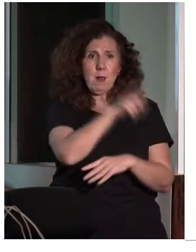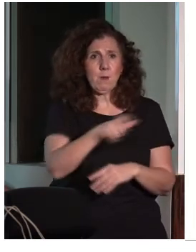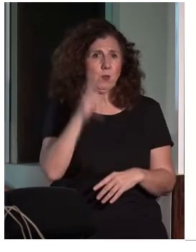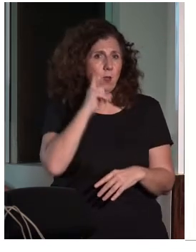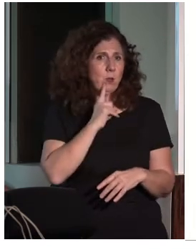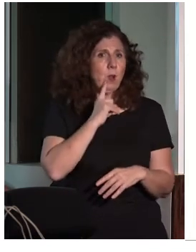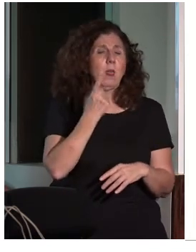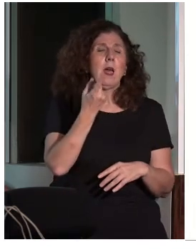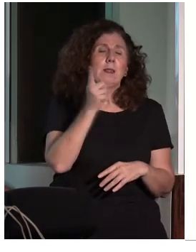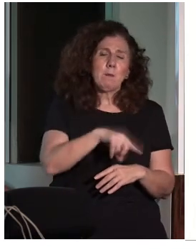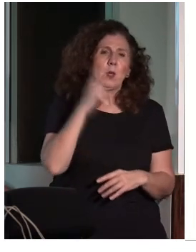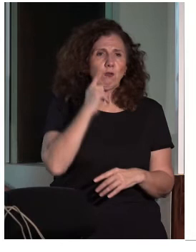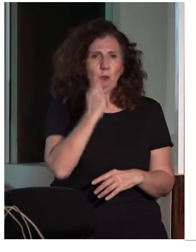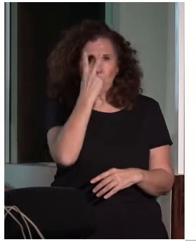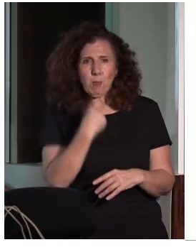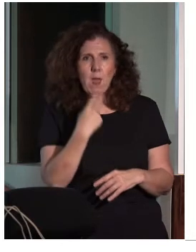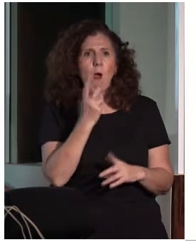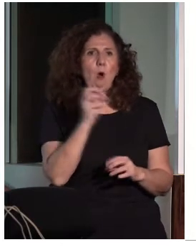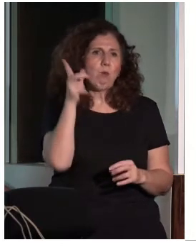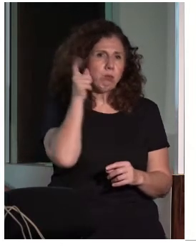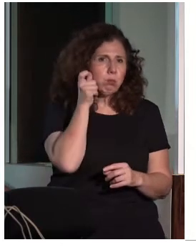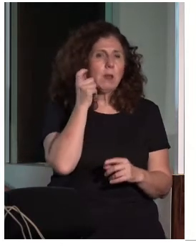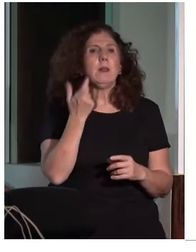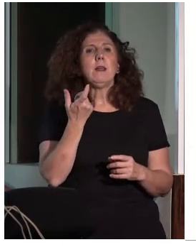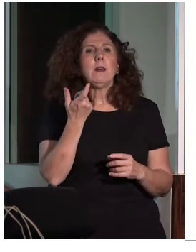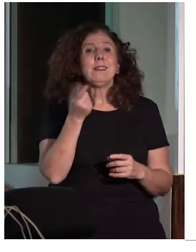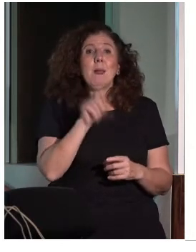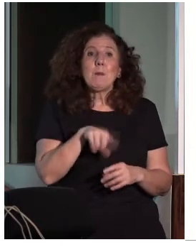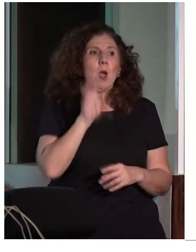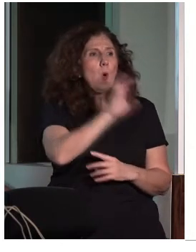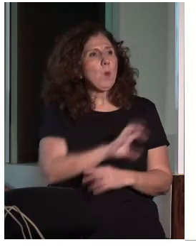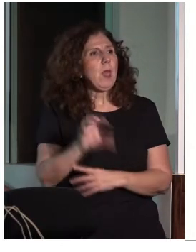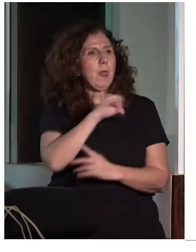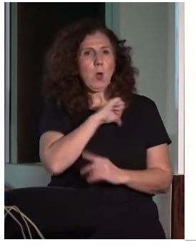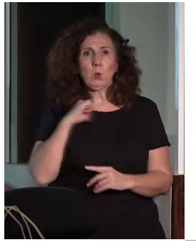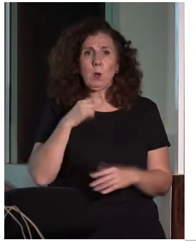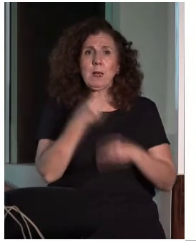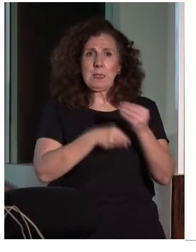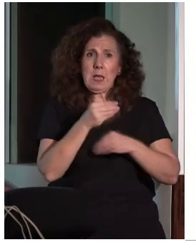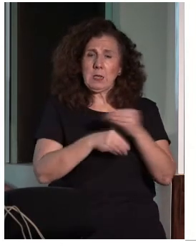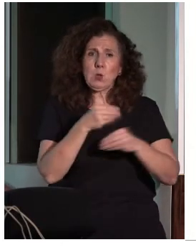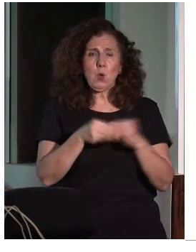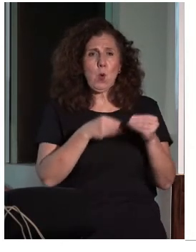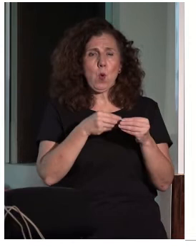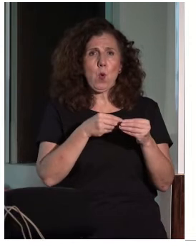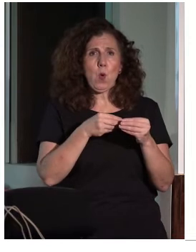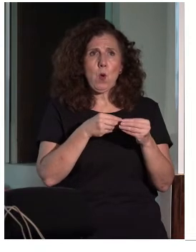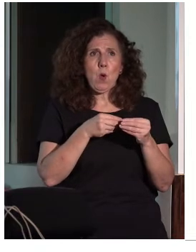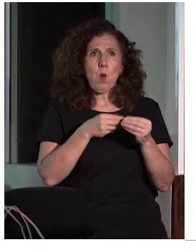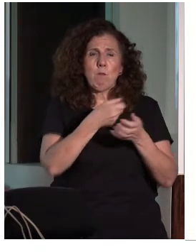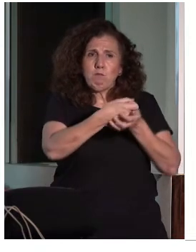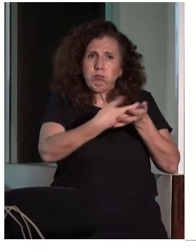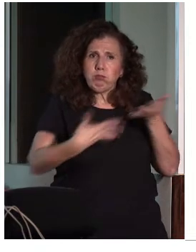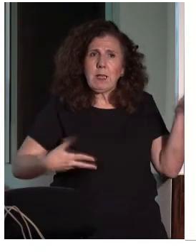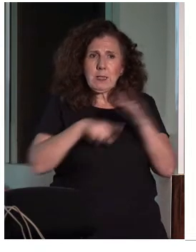auditiva y sordociega. A nivel autonómico se está desarrollando también esa ley,